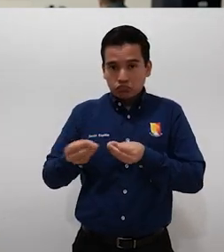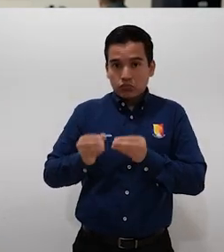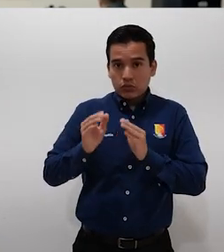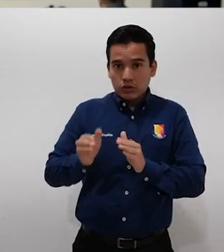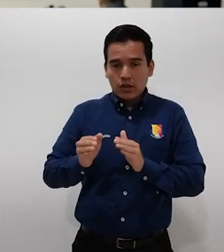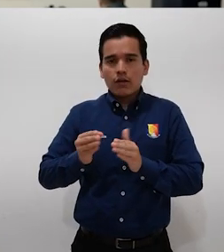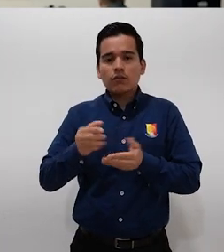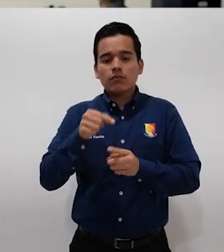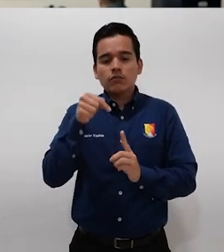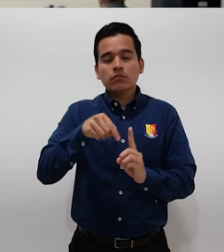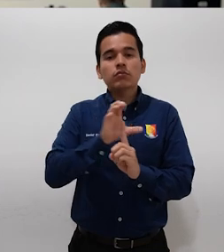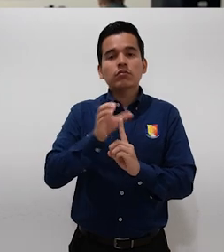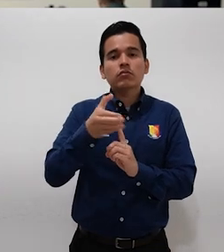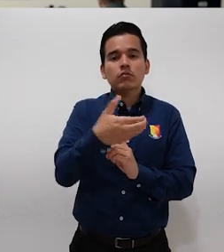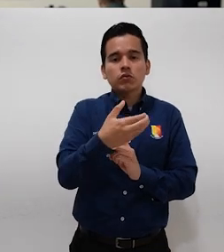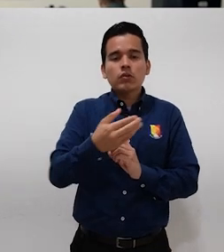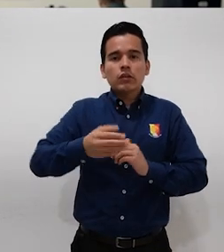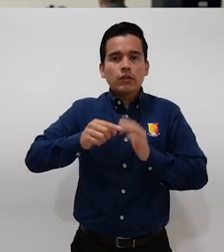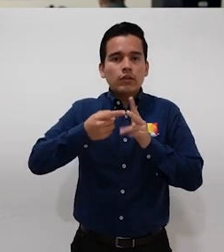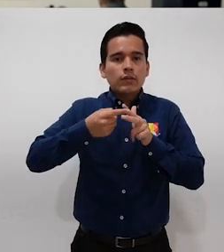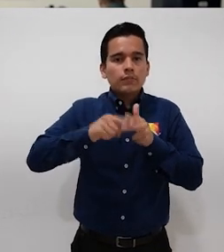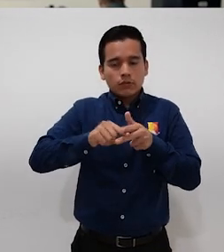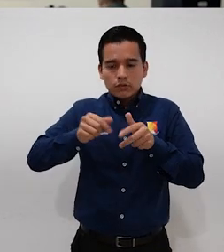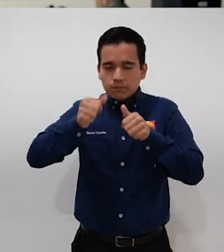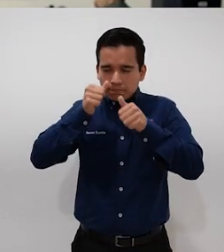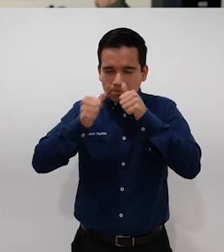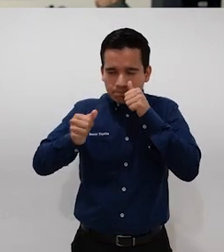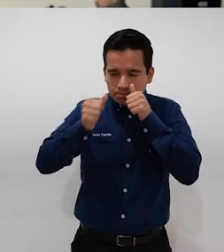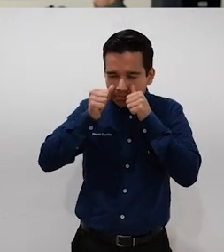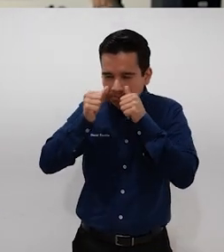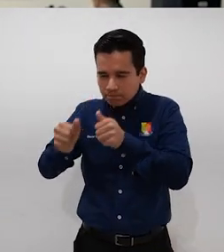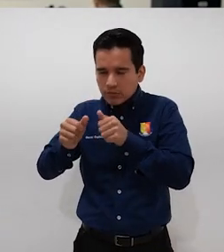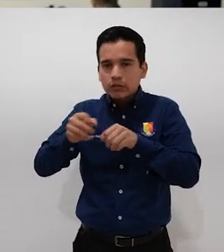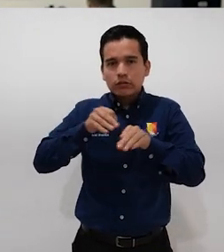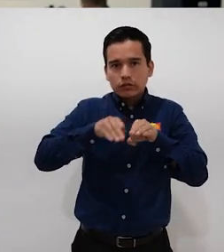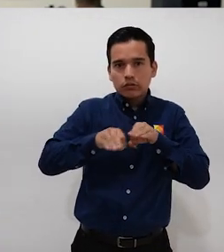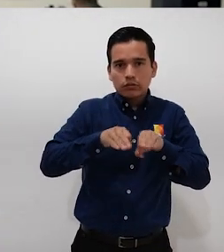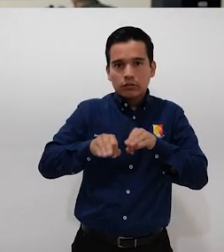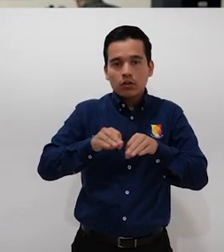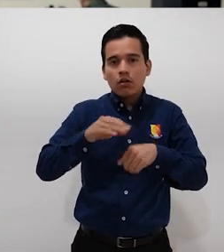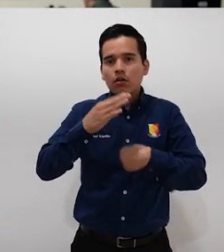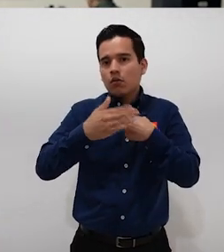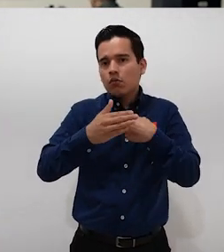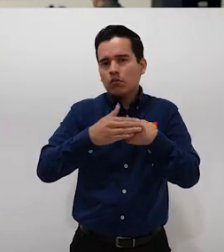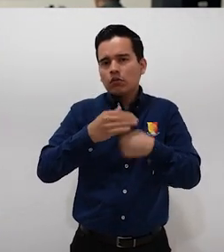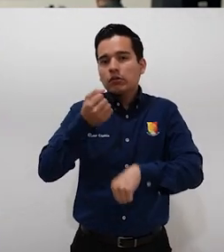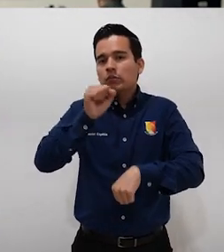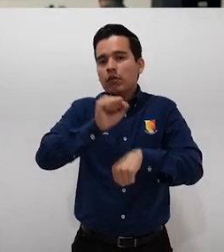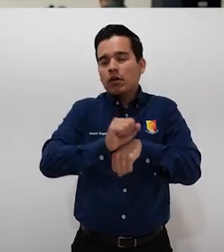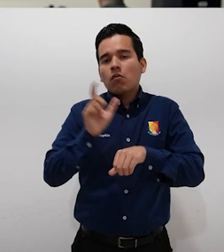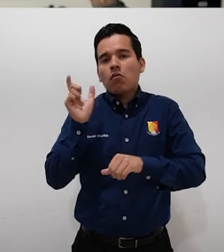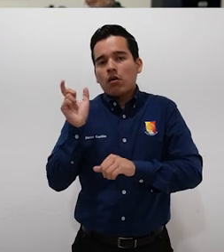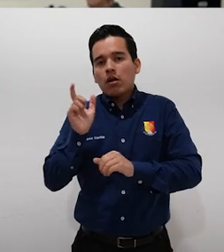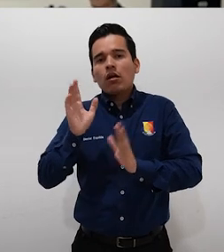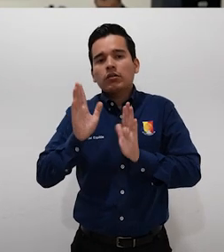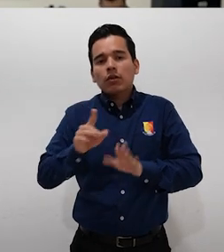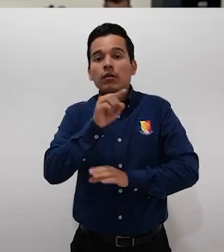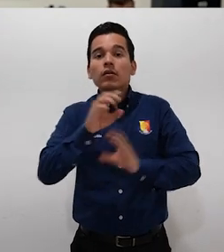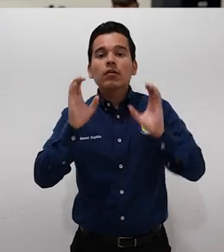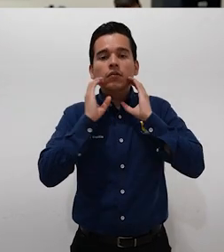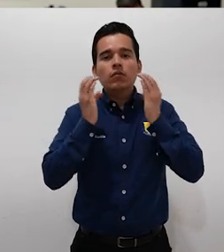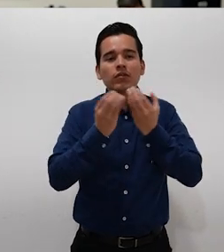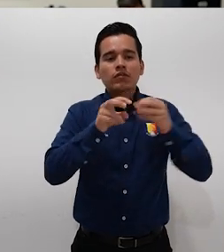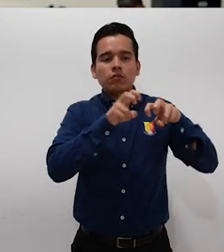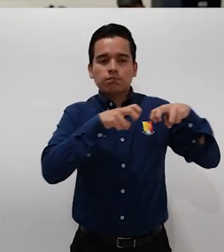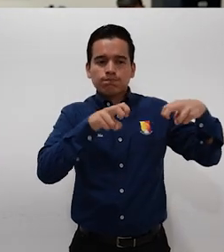estará trabajando propiamente en el dictamen y yo esperaría que la próxima semana se esté sometiendo ya a discusión del